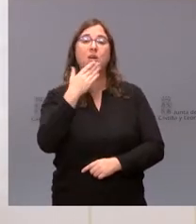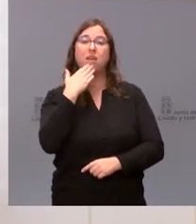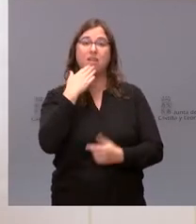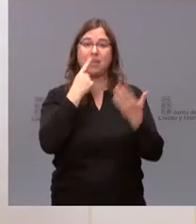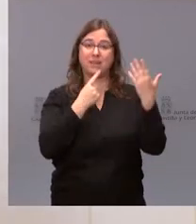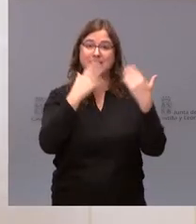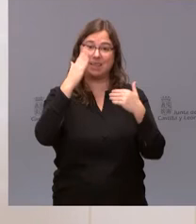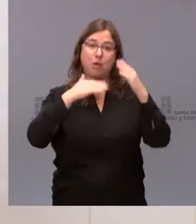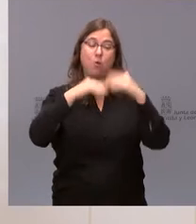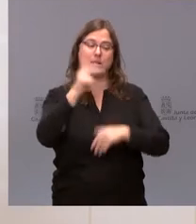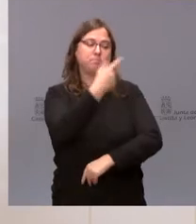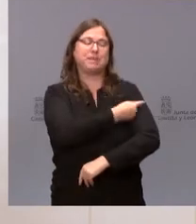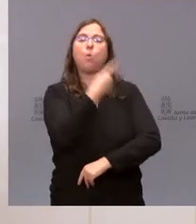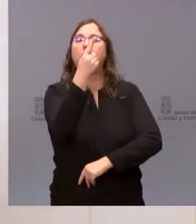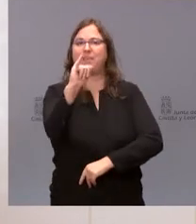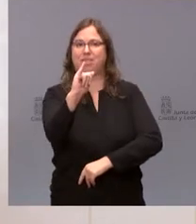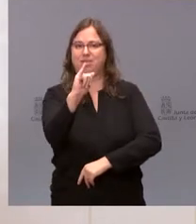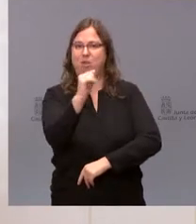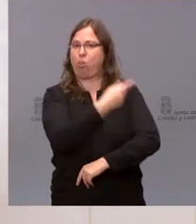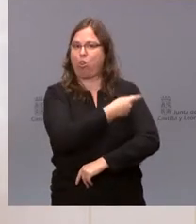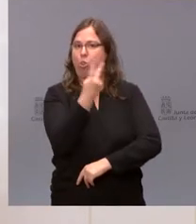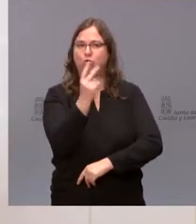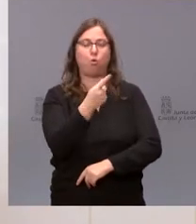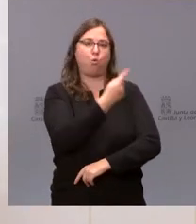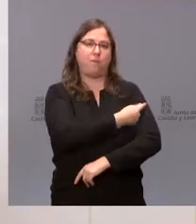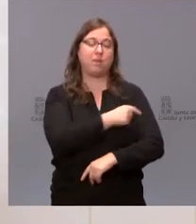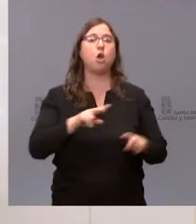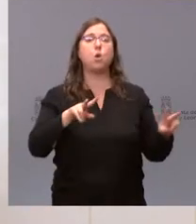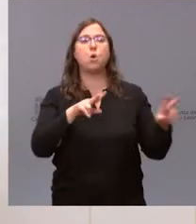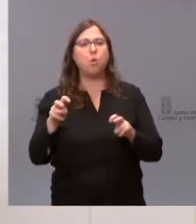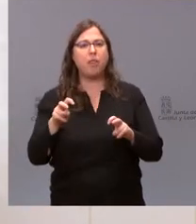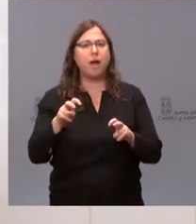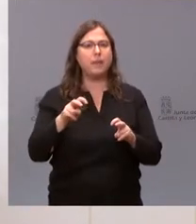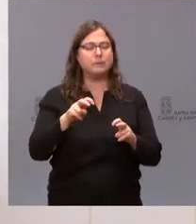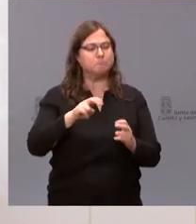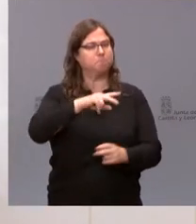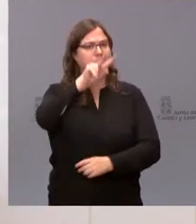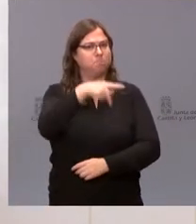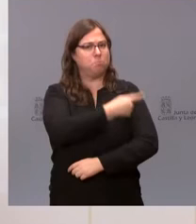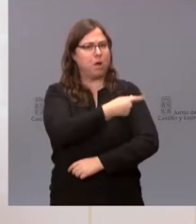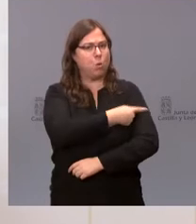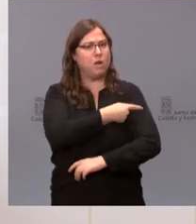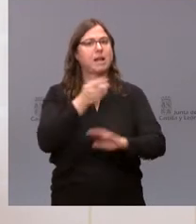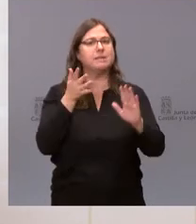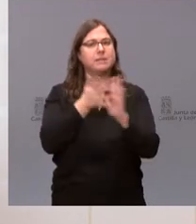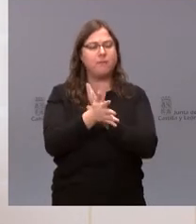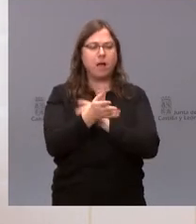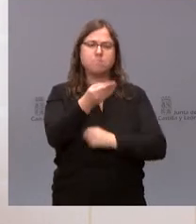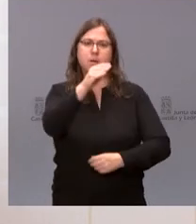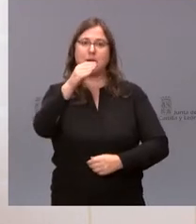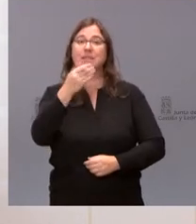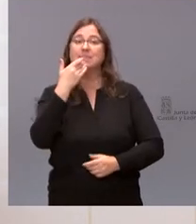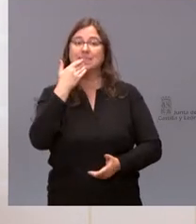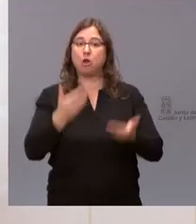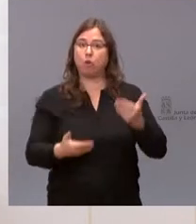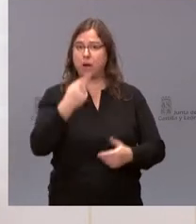que tendrán un solo pinchazo. Las novedades en vacunación van a suponer un incremento respecto al año